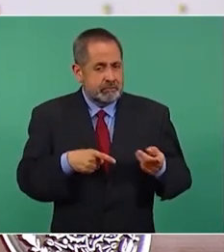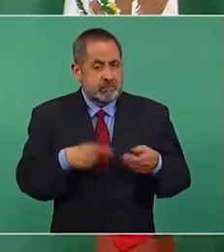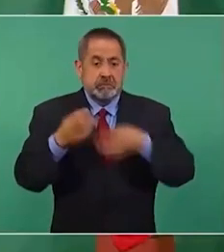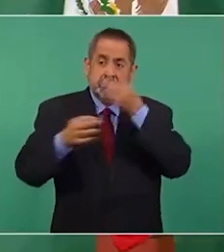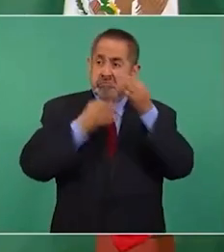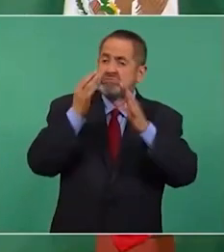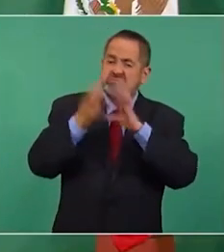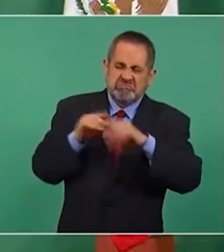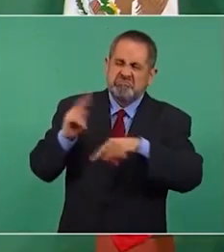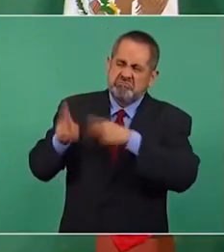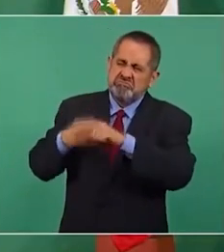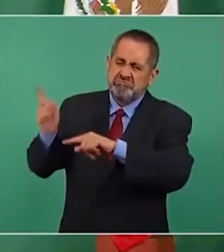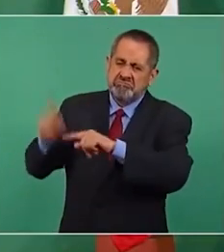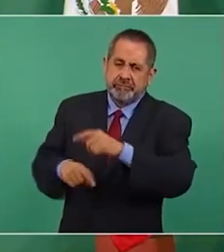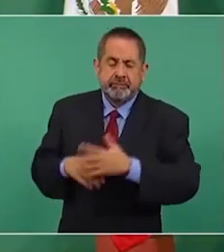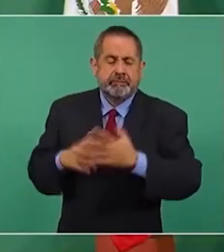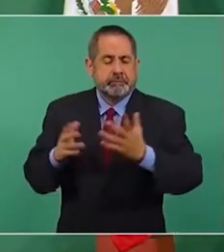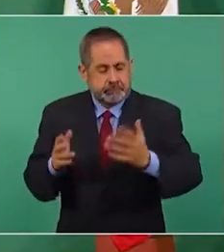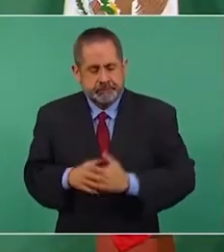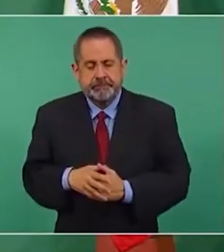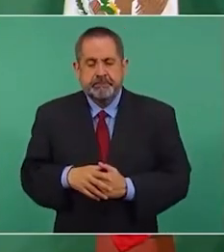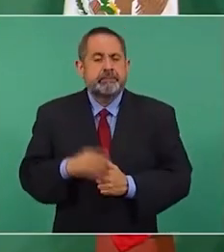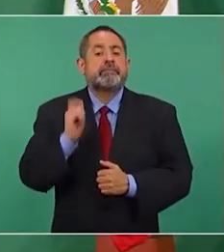declaraba. Pues ¿qué creen?